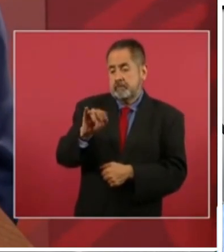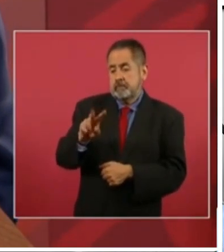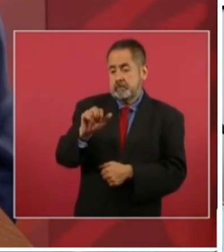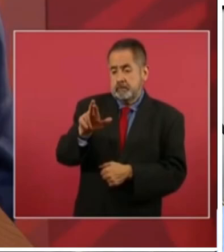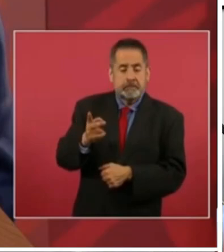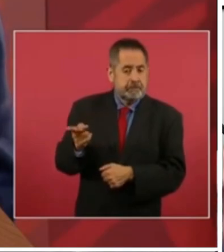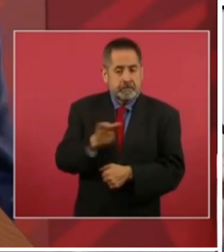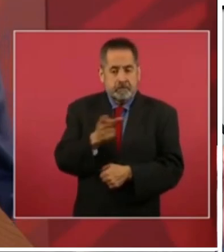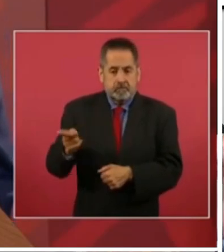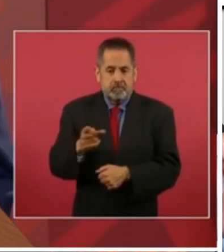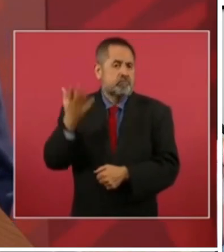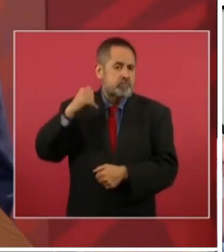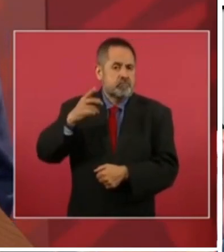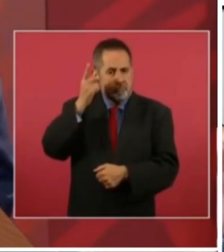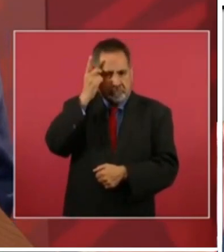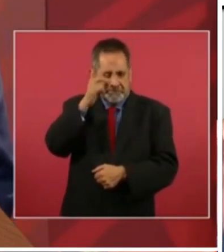hacendados